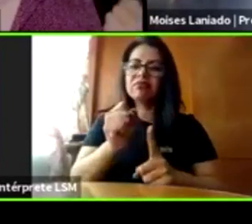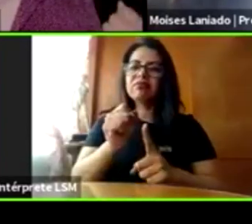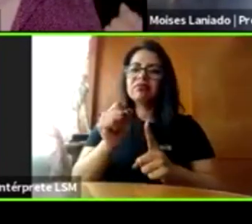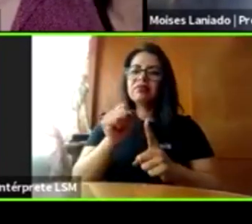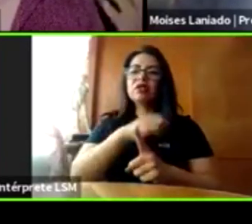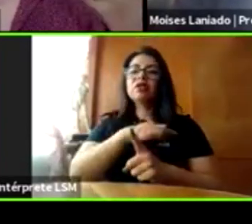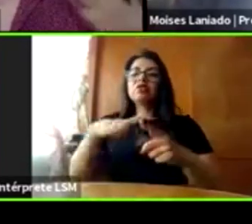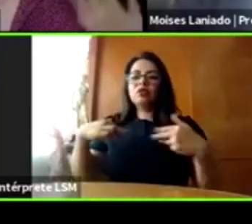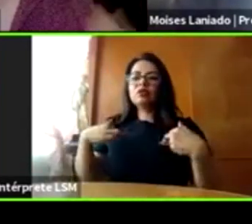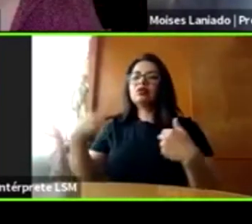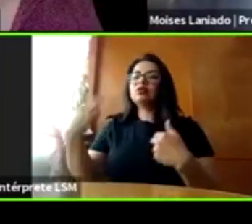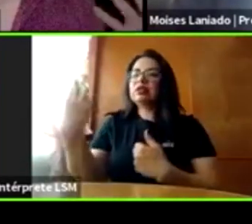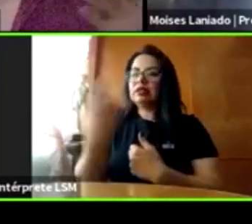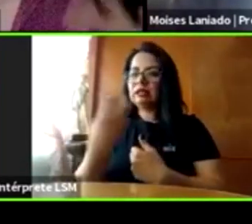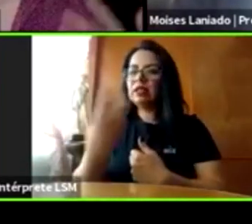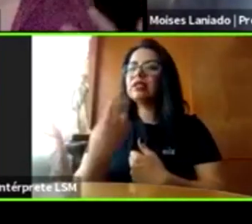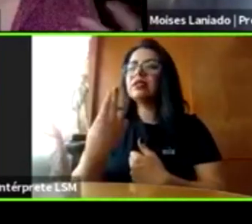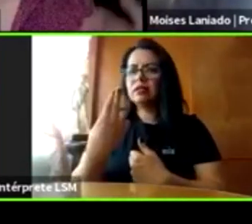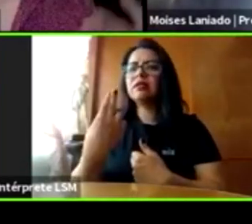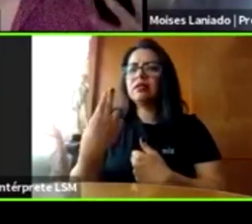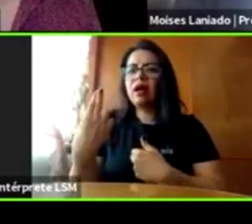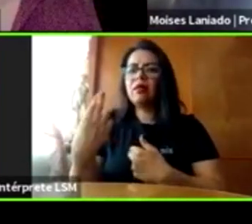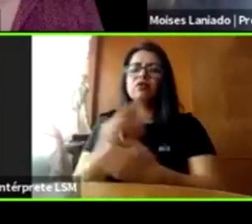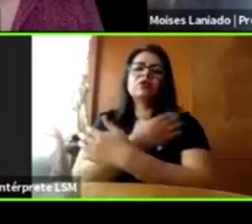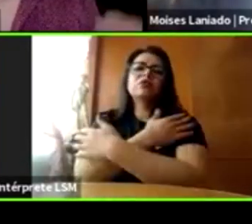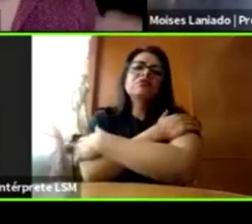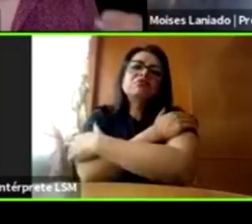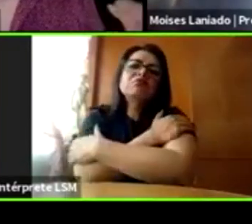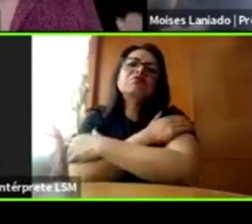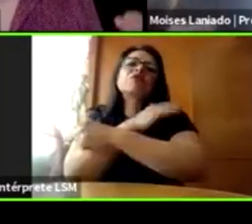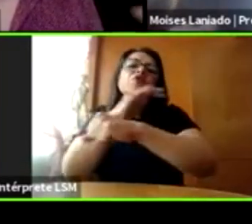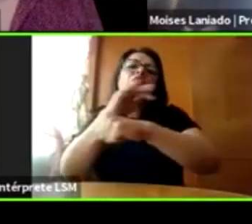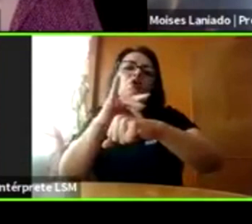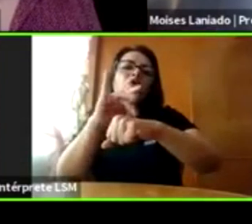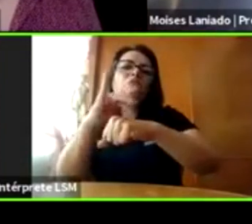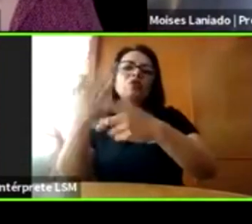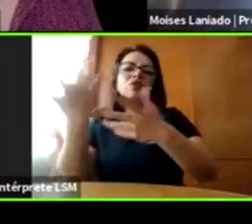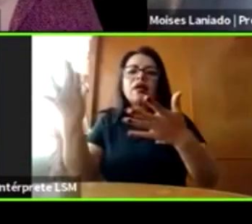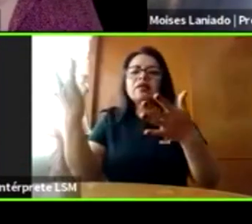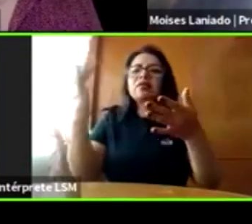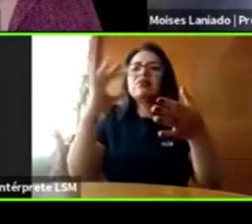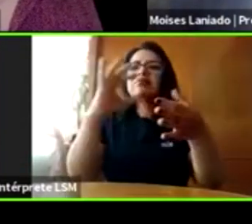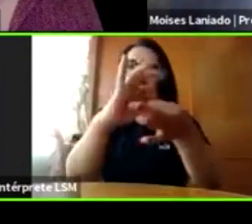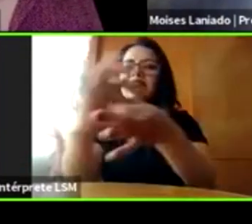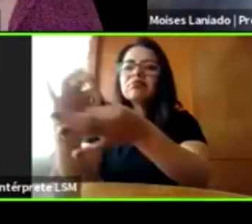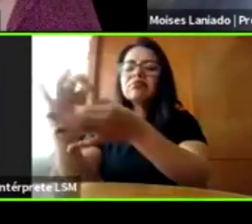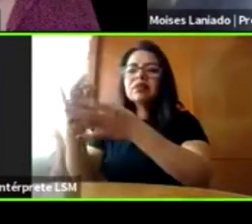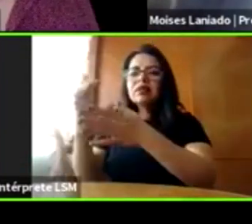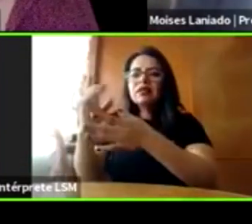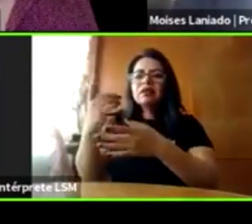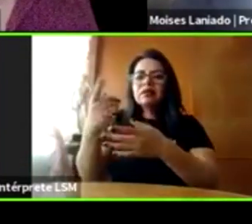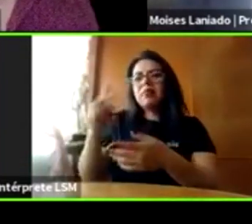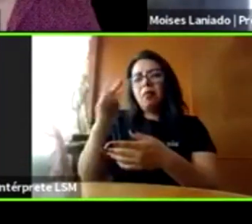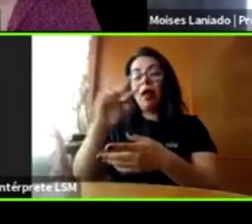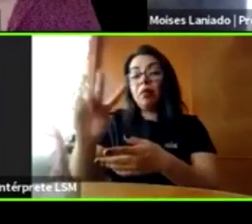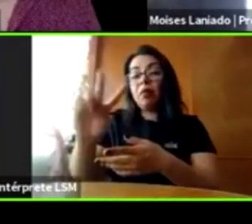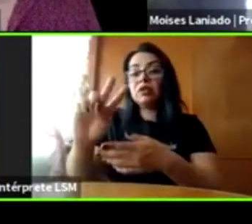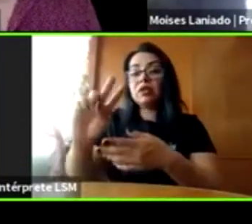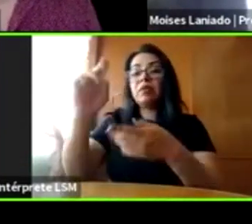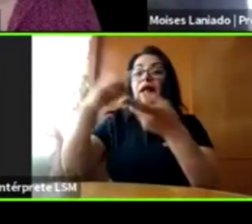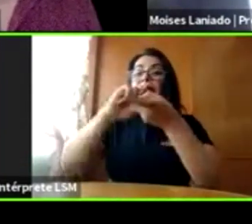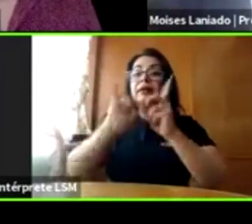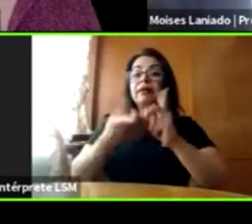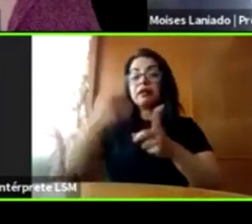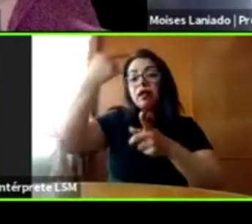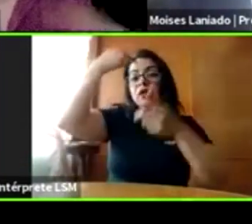recibir contacto físico, caricias. Hemos visto que para el sano desarrollo del cerebro, el contacto físico